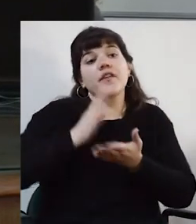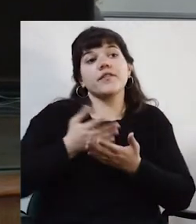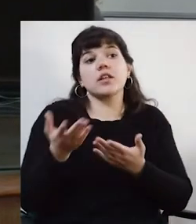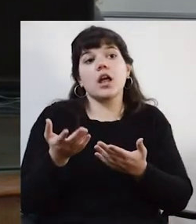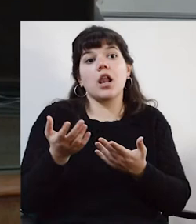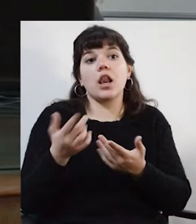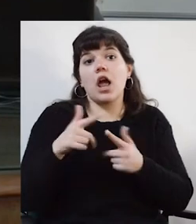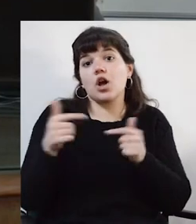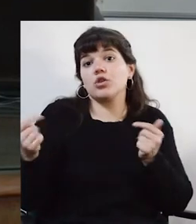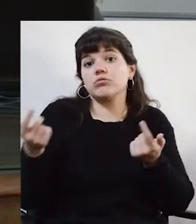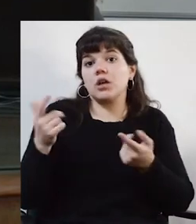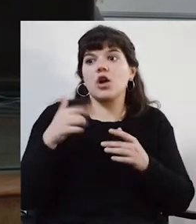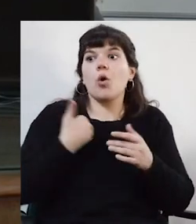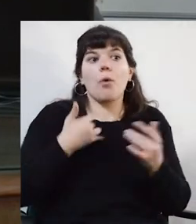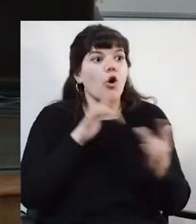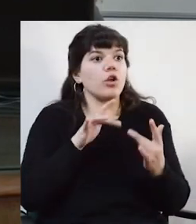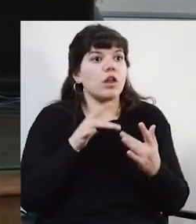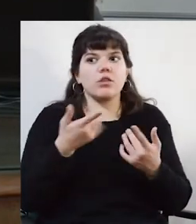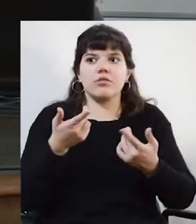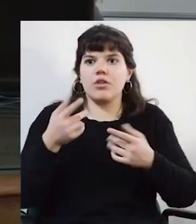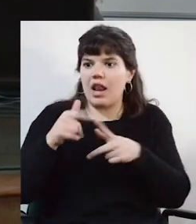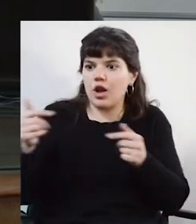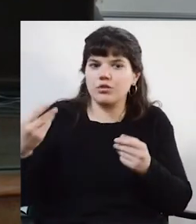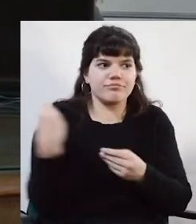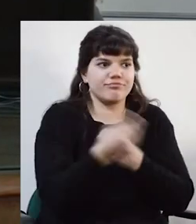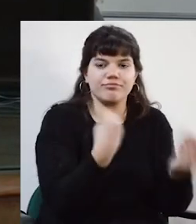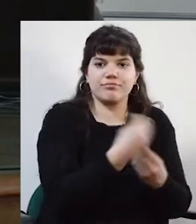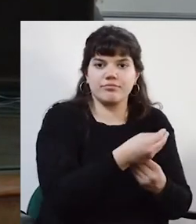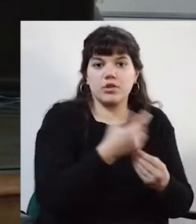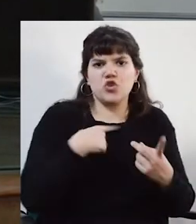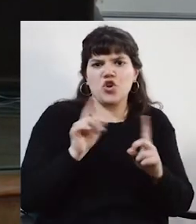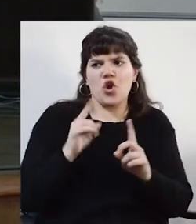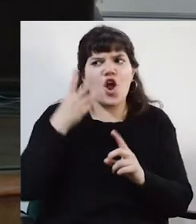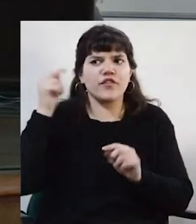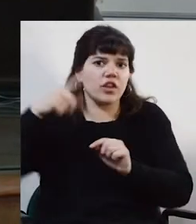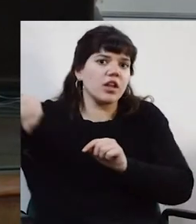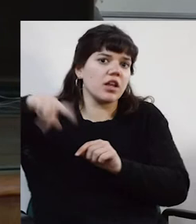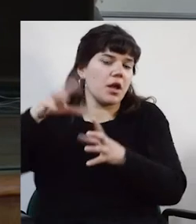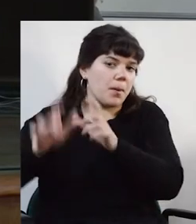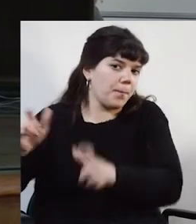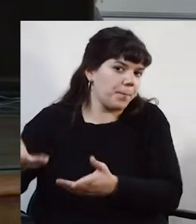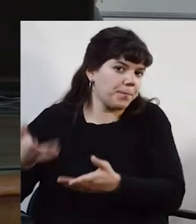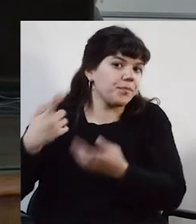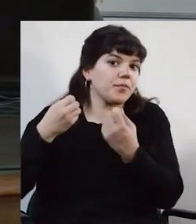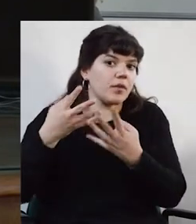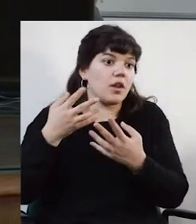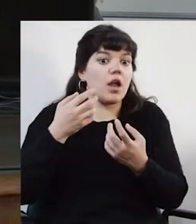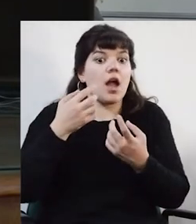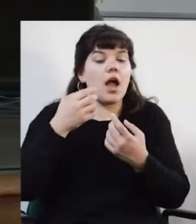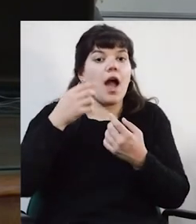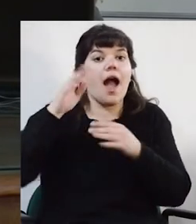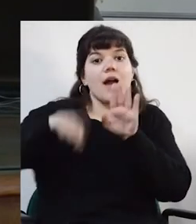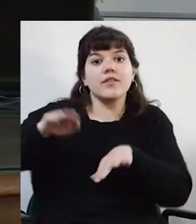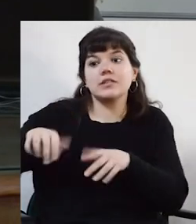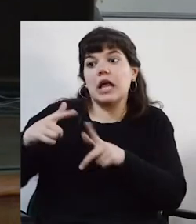las conexiones las sacás de los productos. O sea, yo no desprecio los productos. Porque, ¿entendés? Como vos decís, los productos,